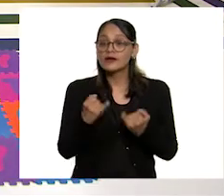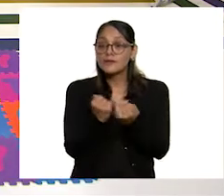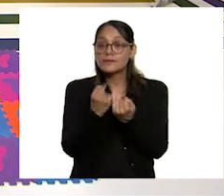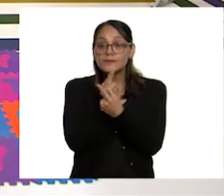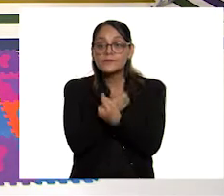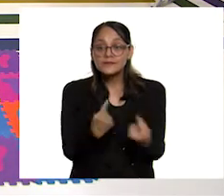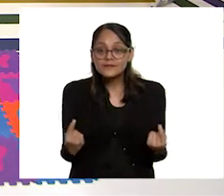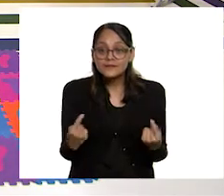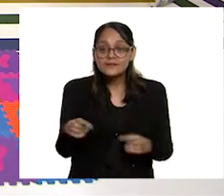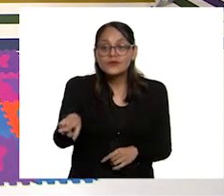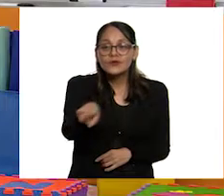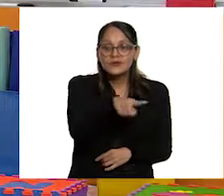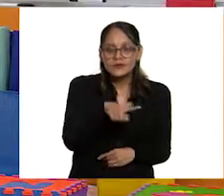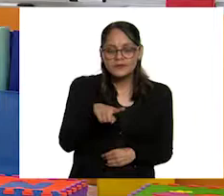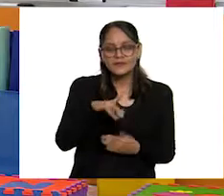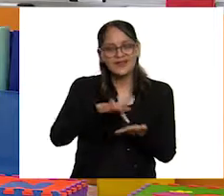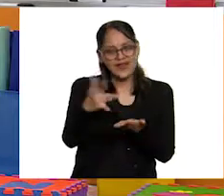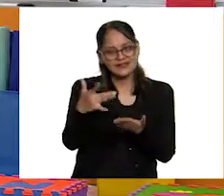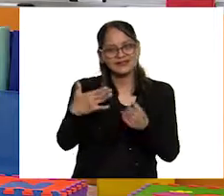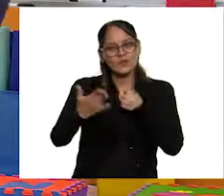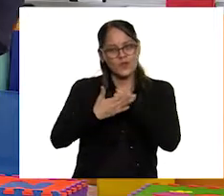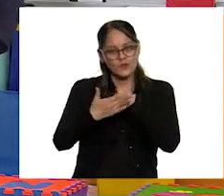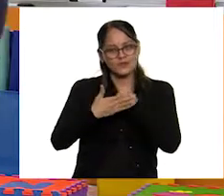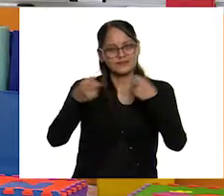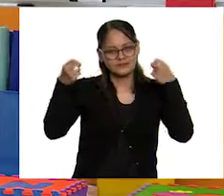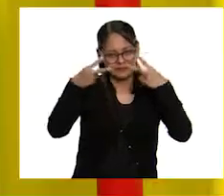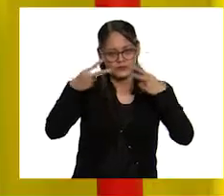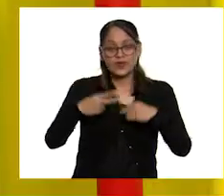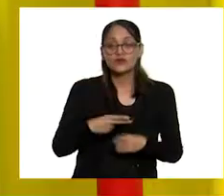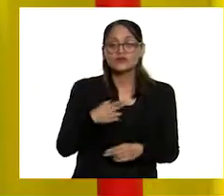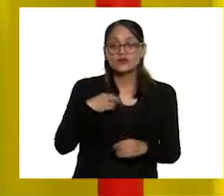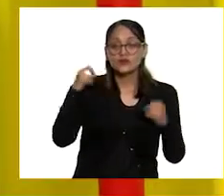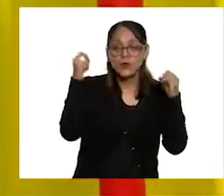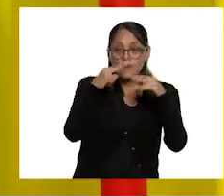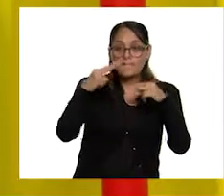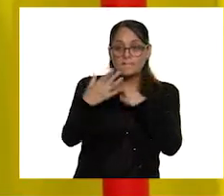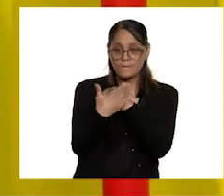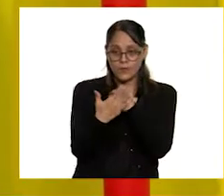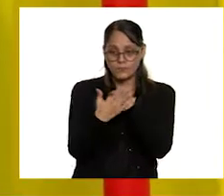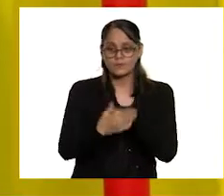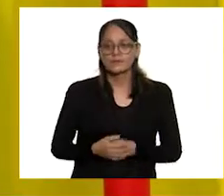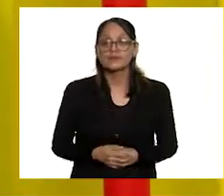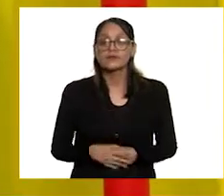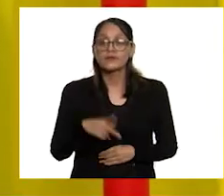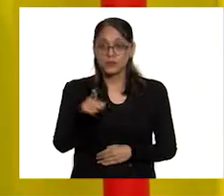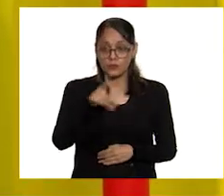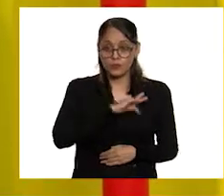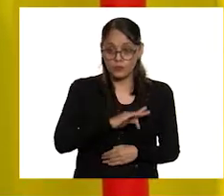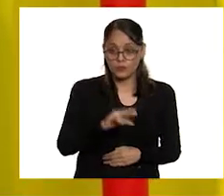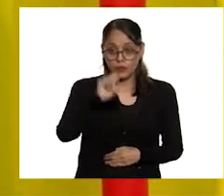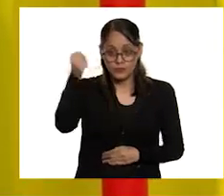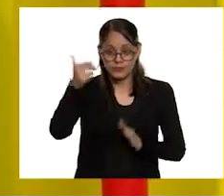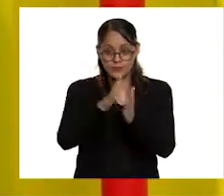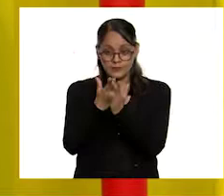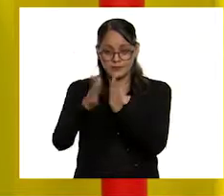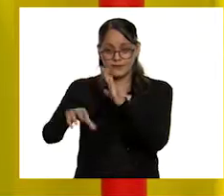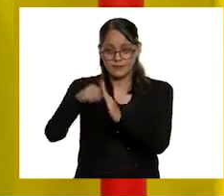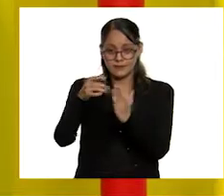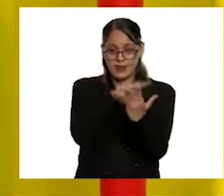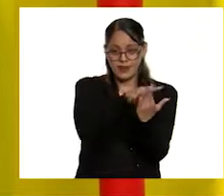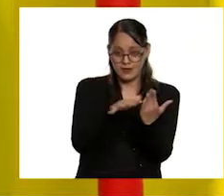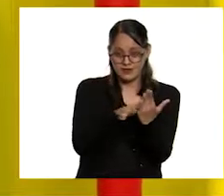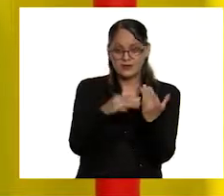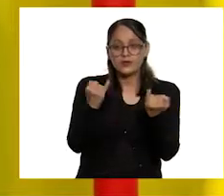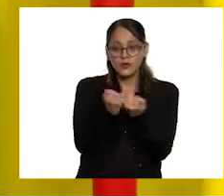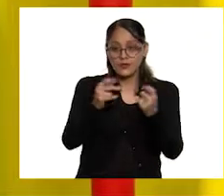niños y niñas. Hasta pronto. Nos vemos muy pronto. Así es. Si te es posible, consulta otros libros y